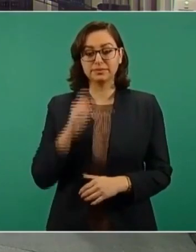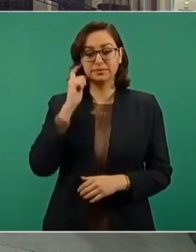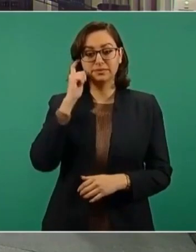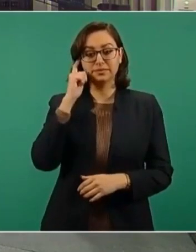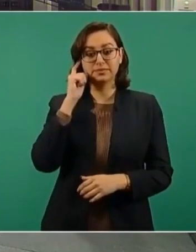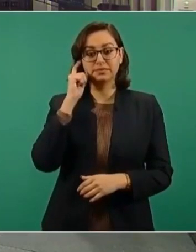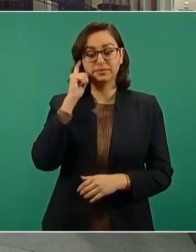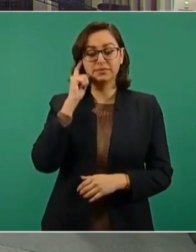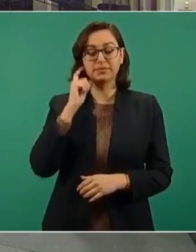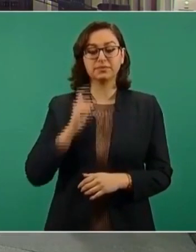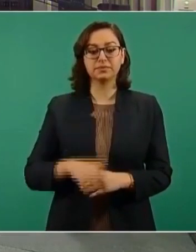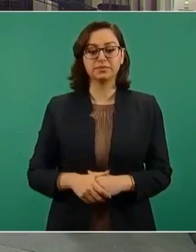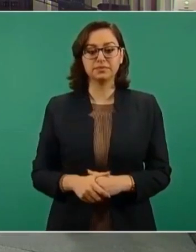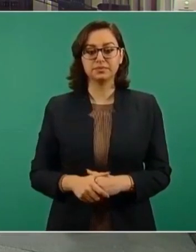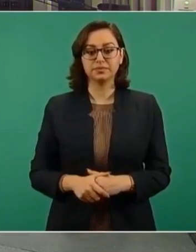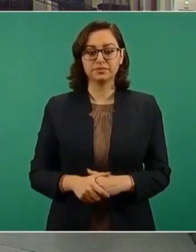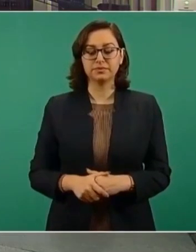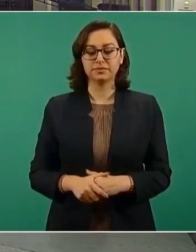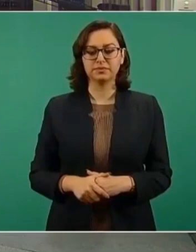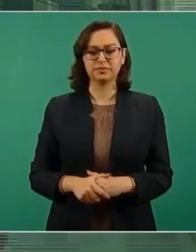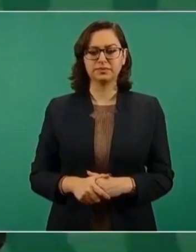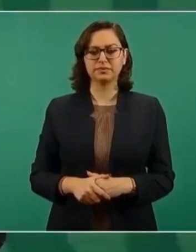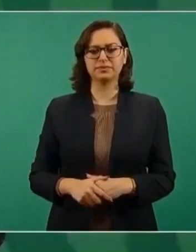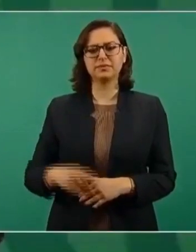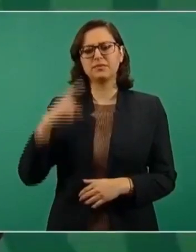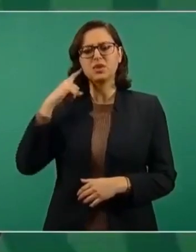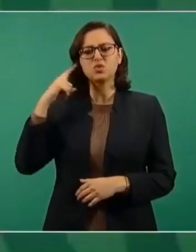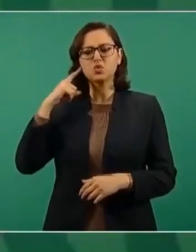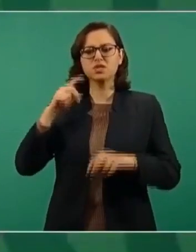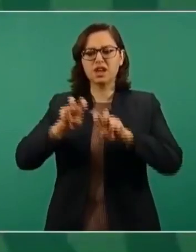Ahora mismo se ve con Jesús.